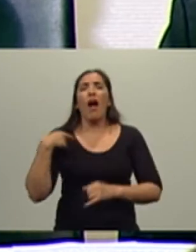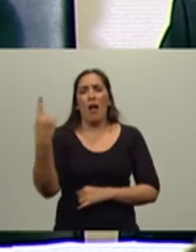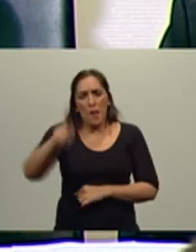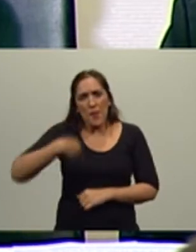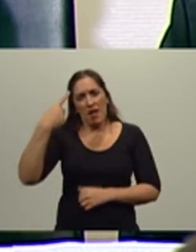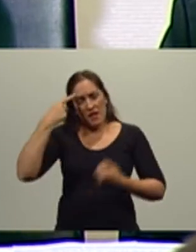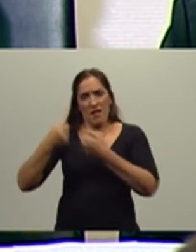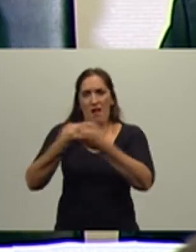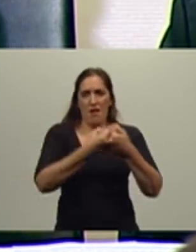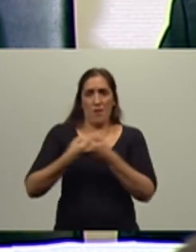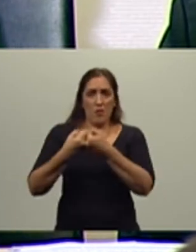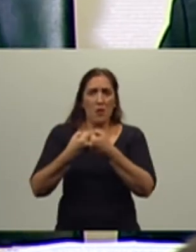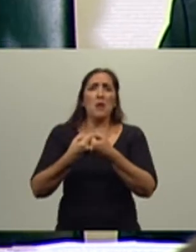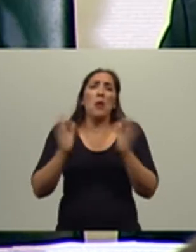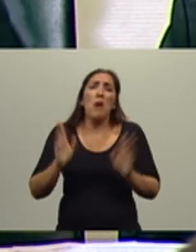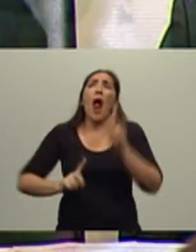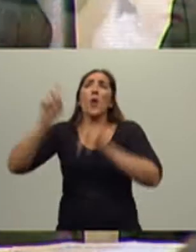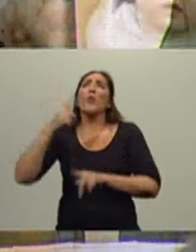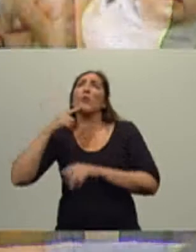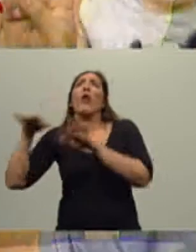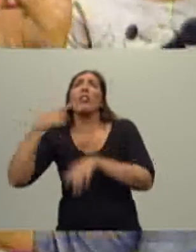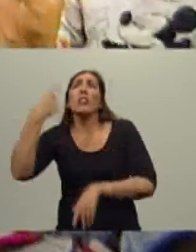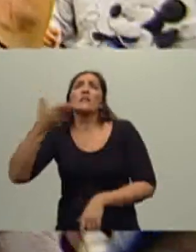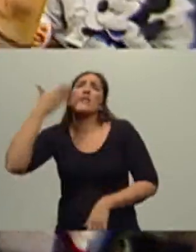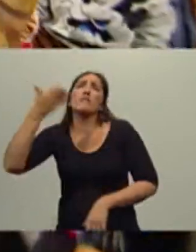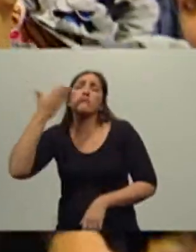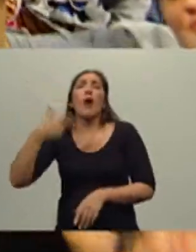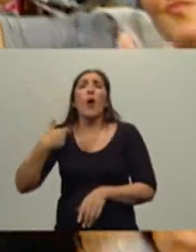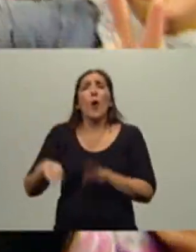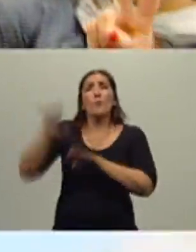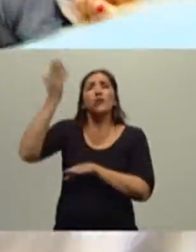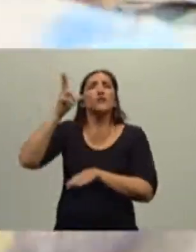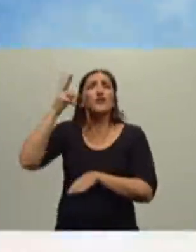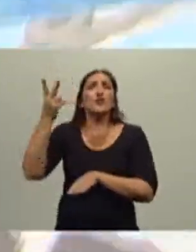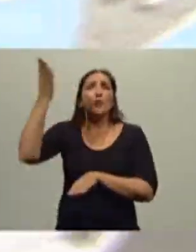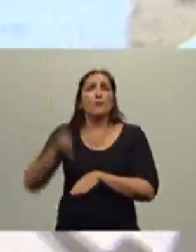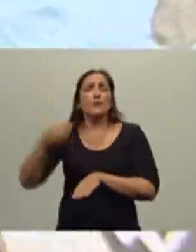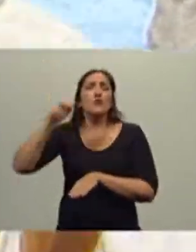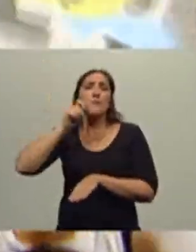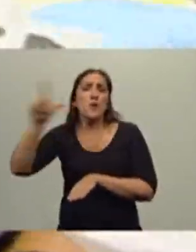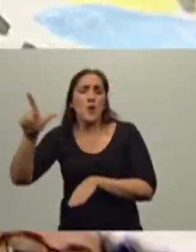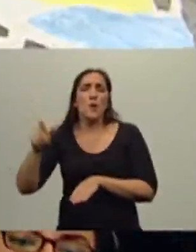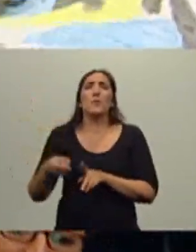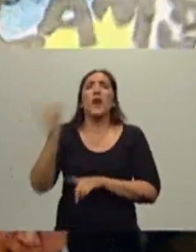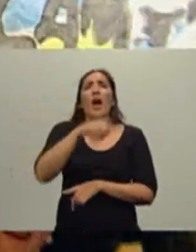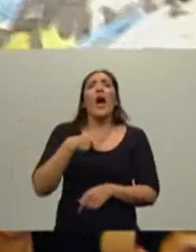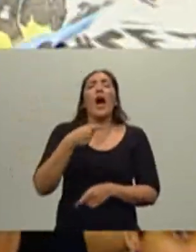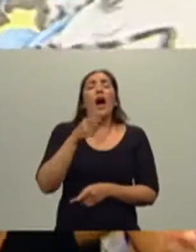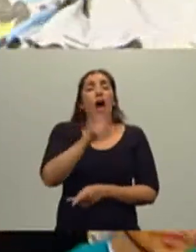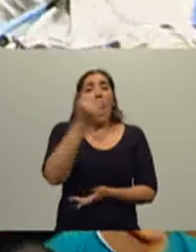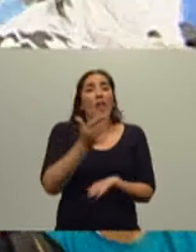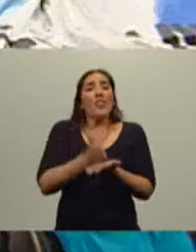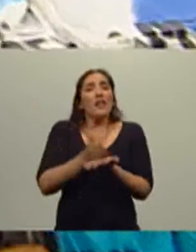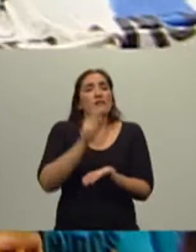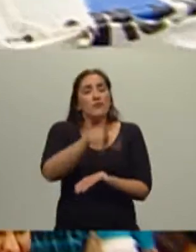podemos decir que vamos a subir el 82% móvil, que vamos a eliminar los derechos de exportación a todos o